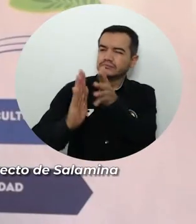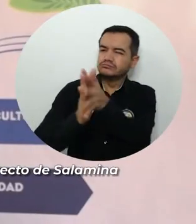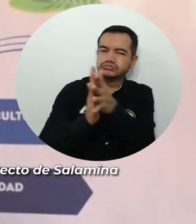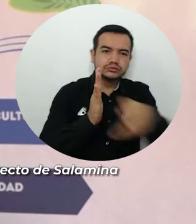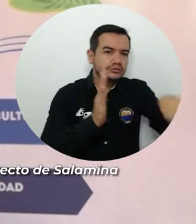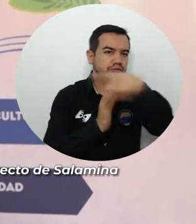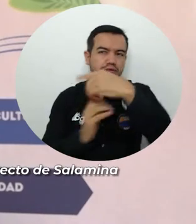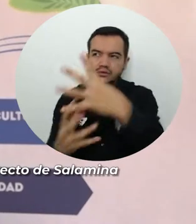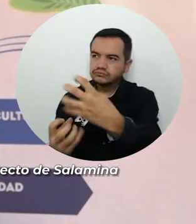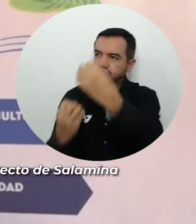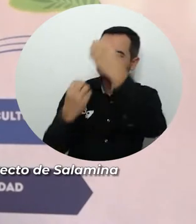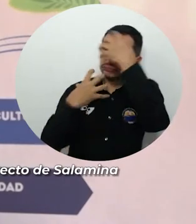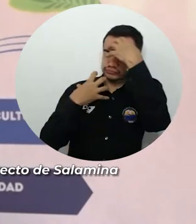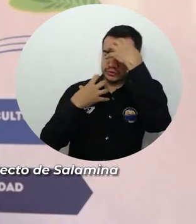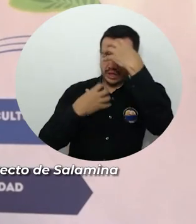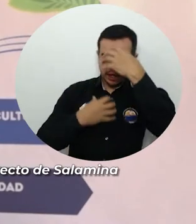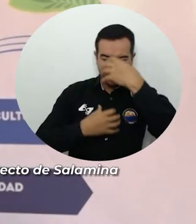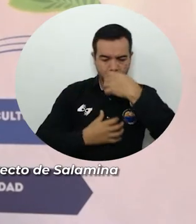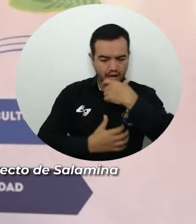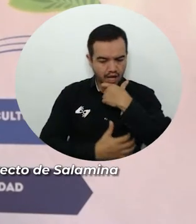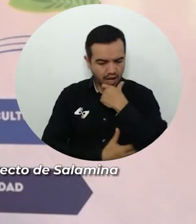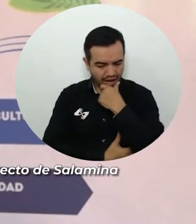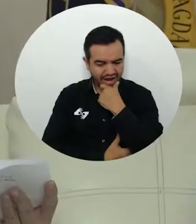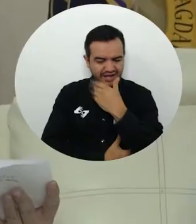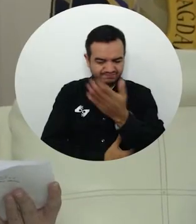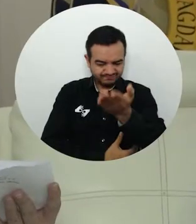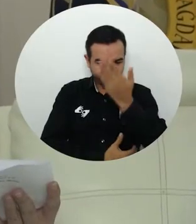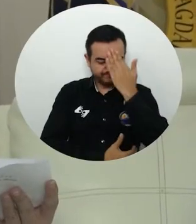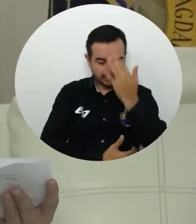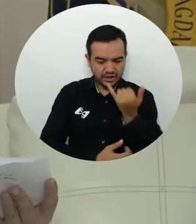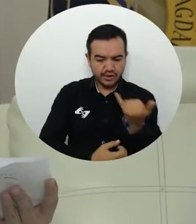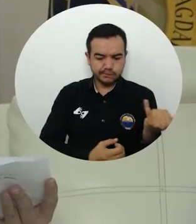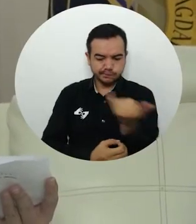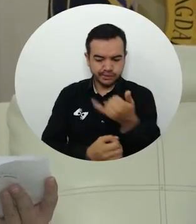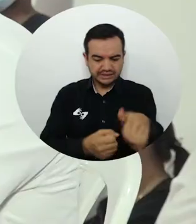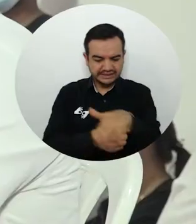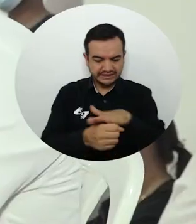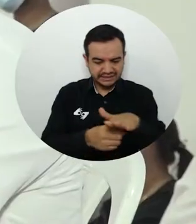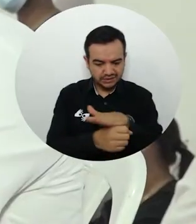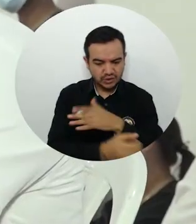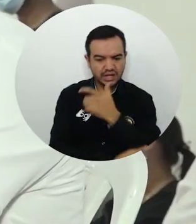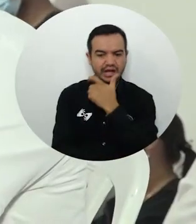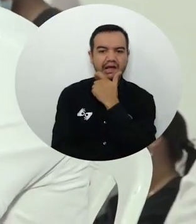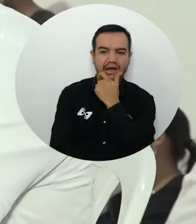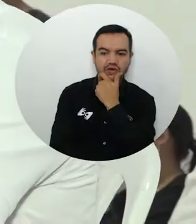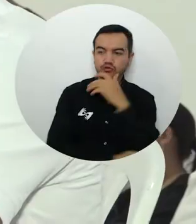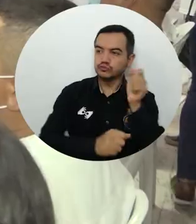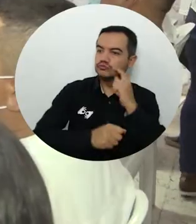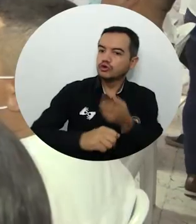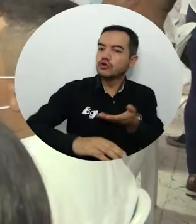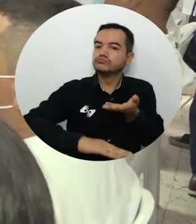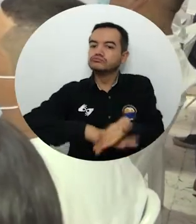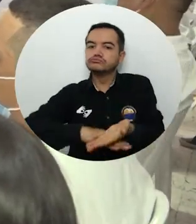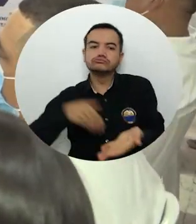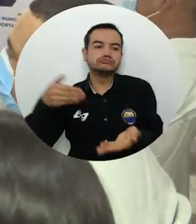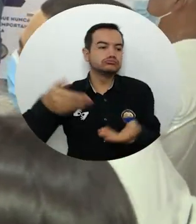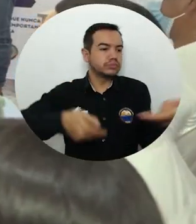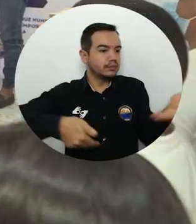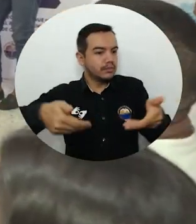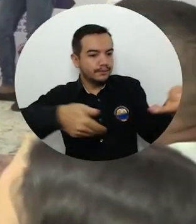que ellos puedan también, digamos, hacerse una idea clara de la realidad y poder entonces ya, digamos, ser proactivos y